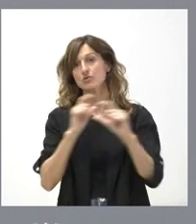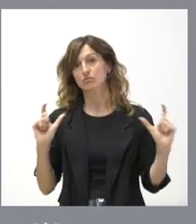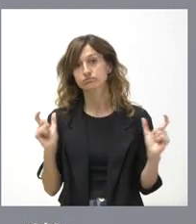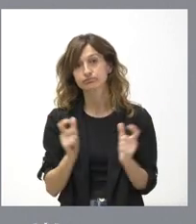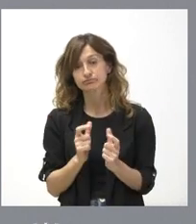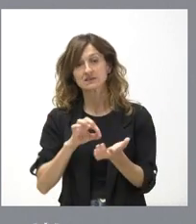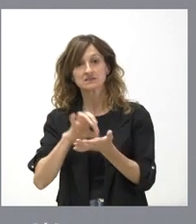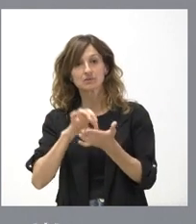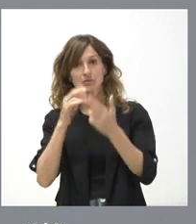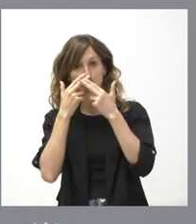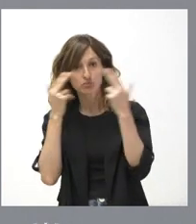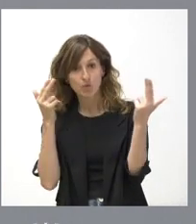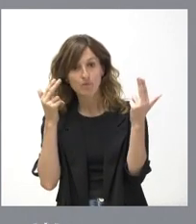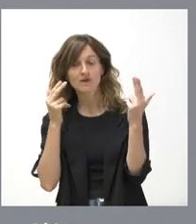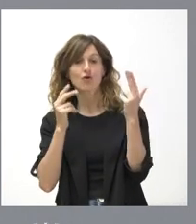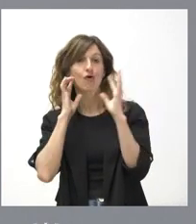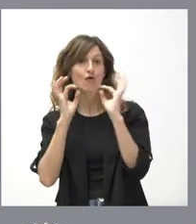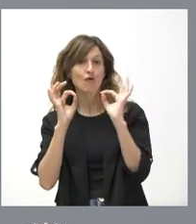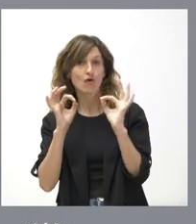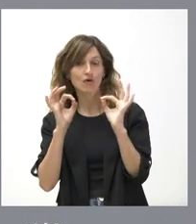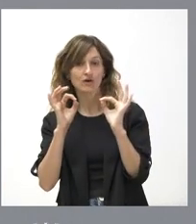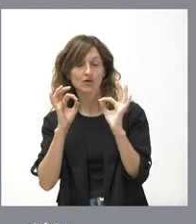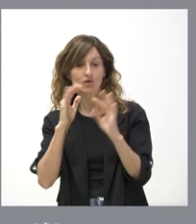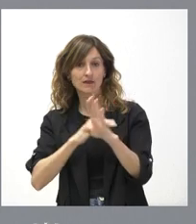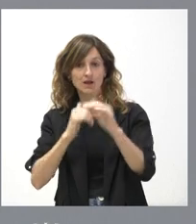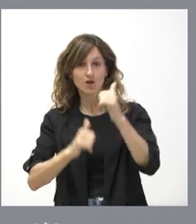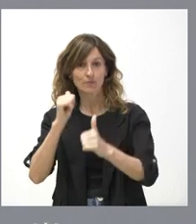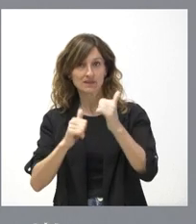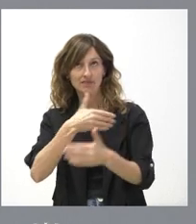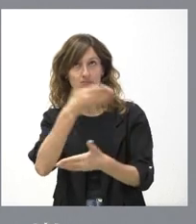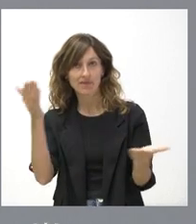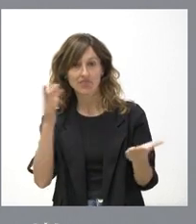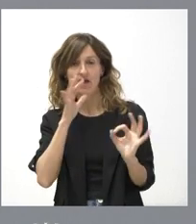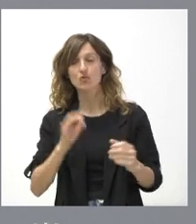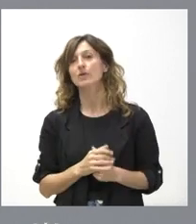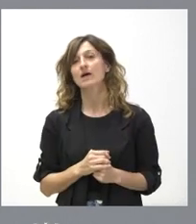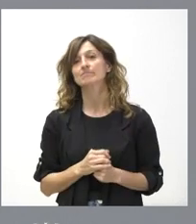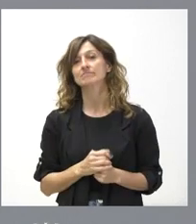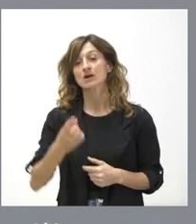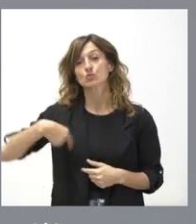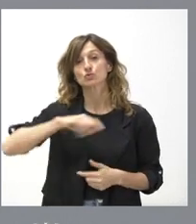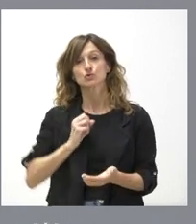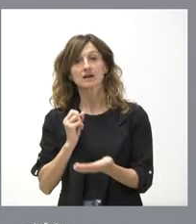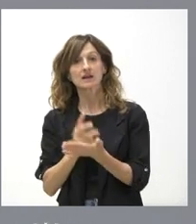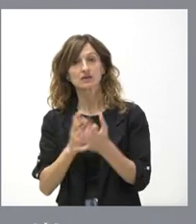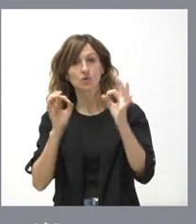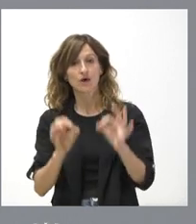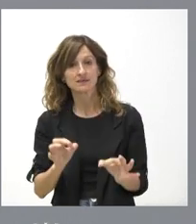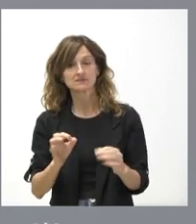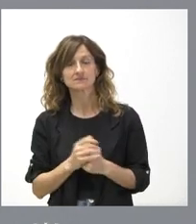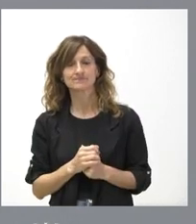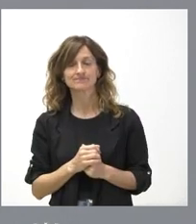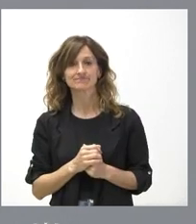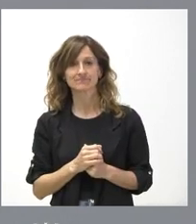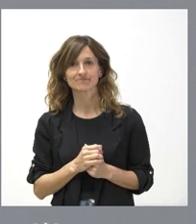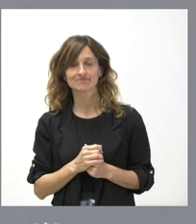servicios públicos que, lógicamente, supone un mayor nivel de competitividad en este momento. Este es nuestro reto, este es nuestro desafío. Nosotros no estamos aquí